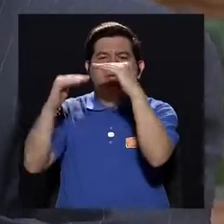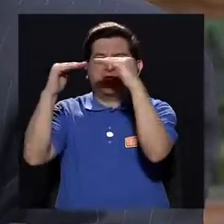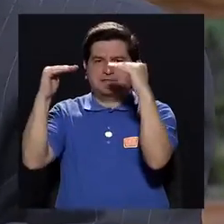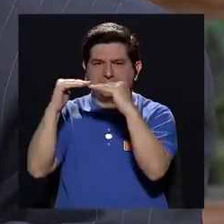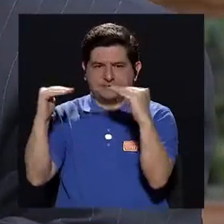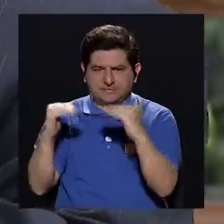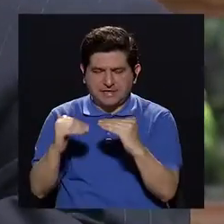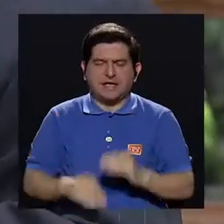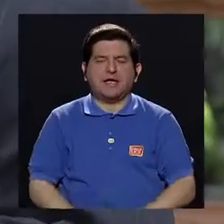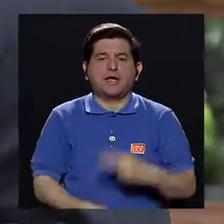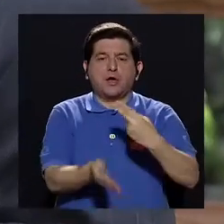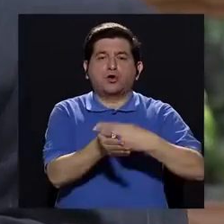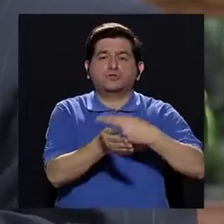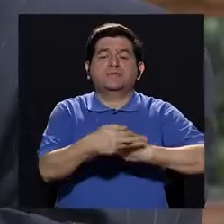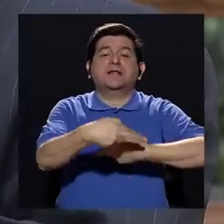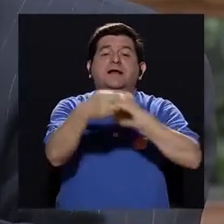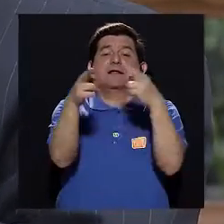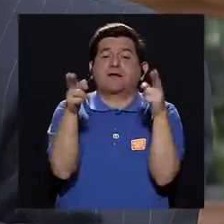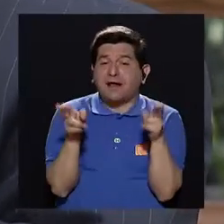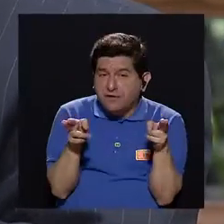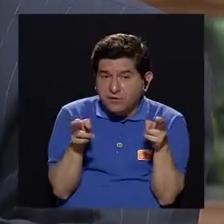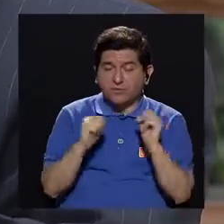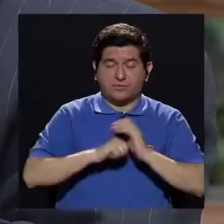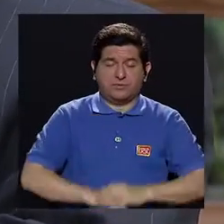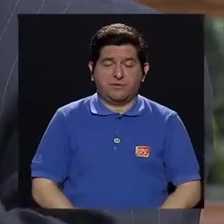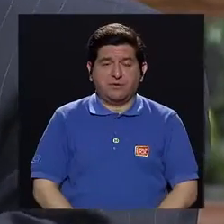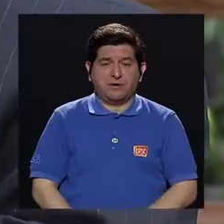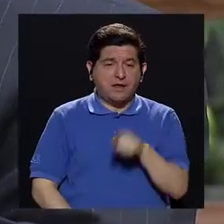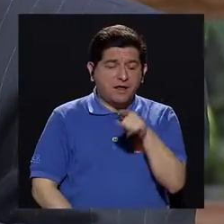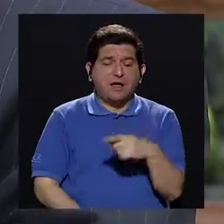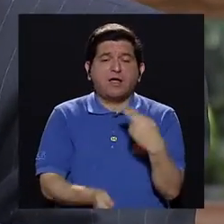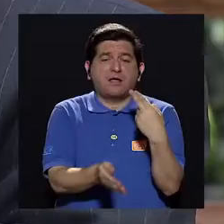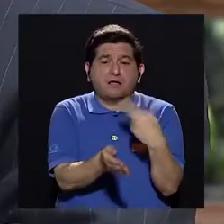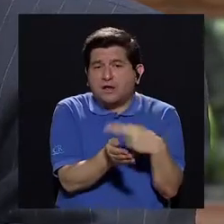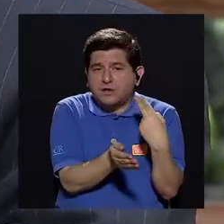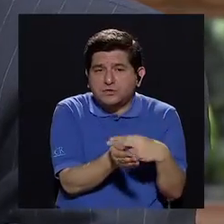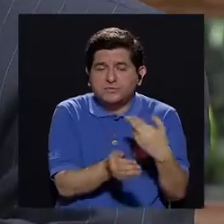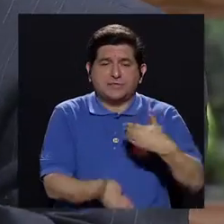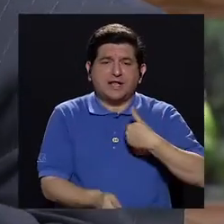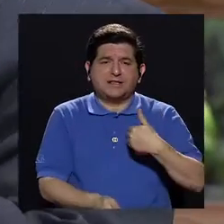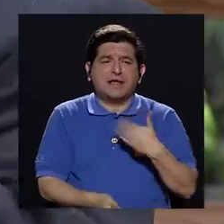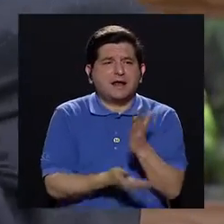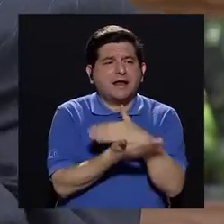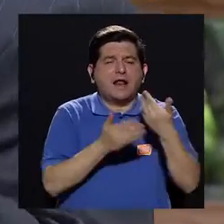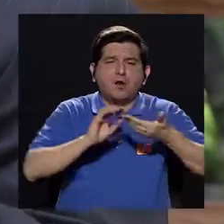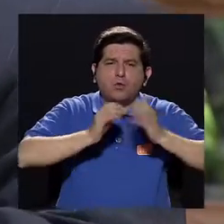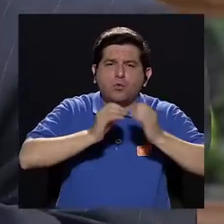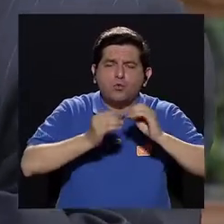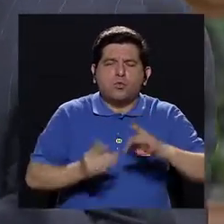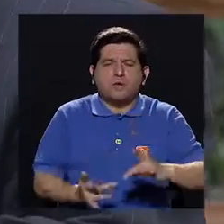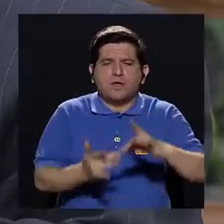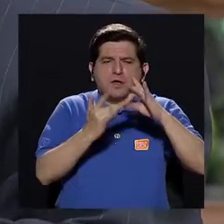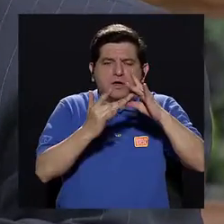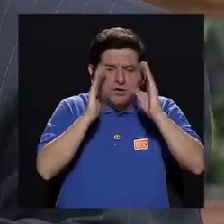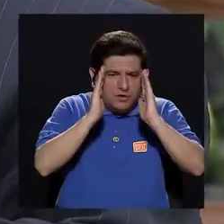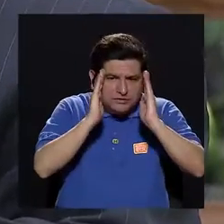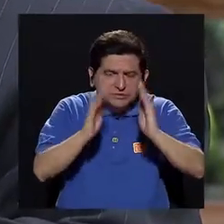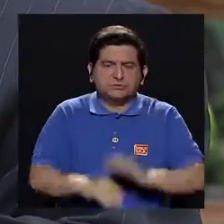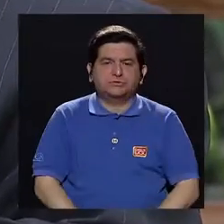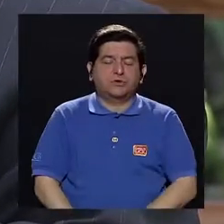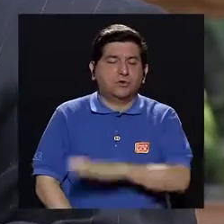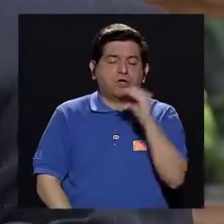nivel, hay hospitales regionales que son hospitales que tienen cierto número de especialidades